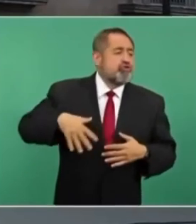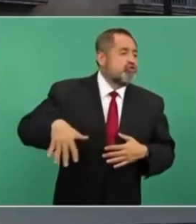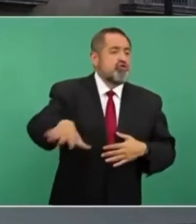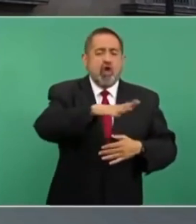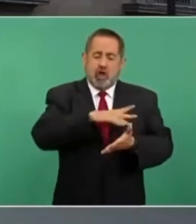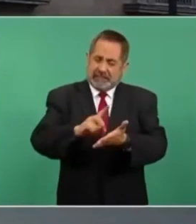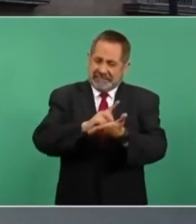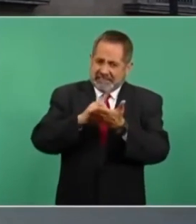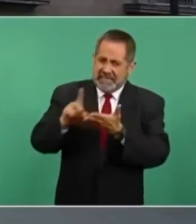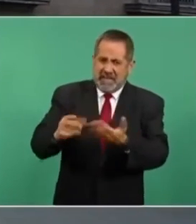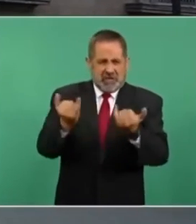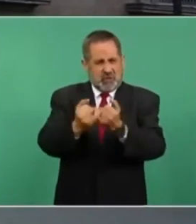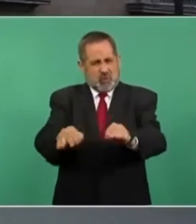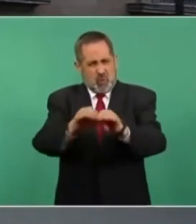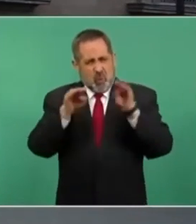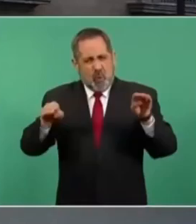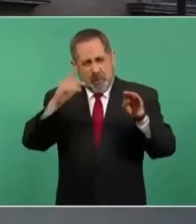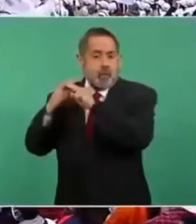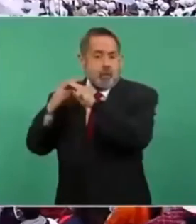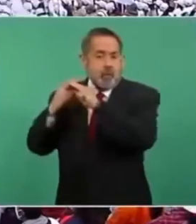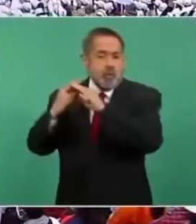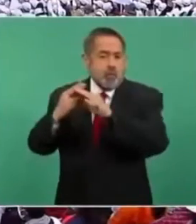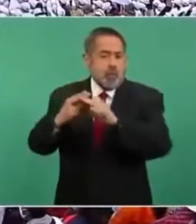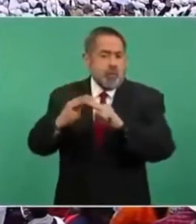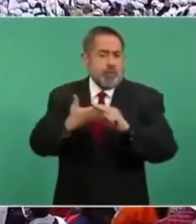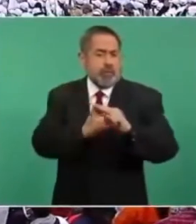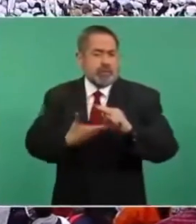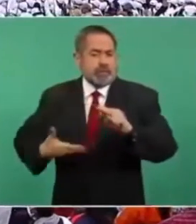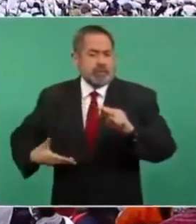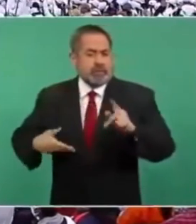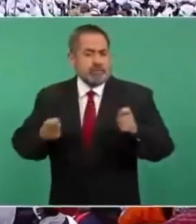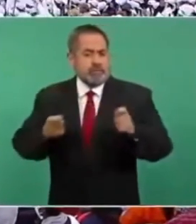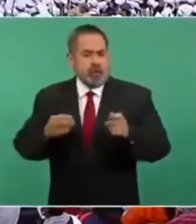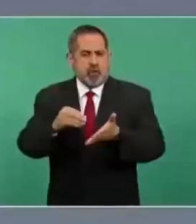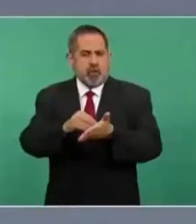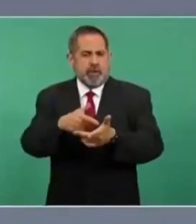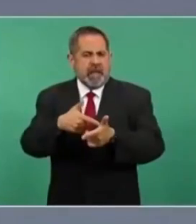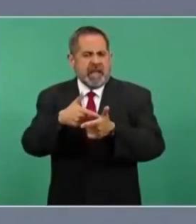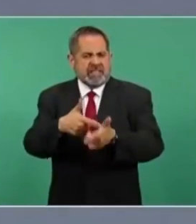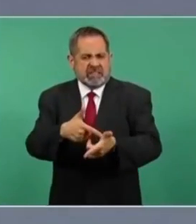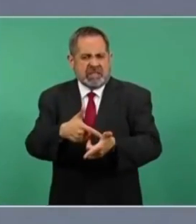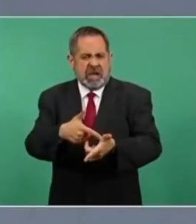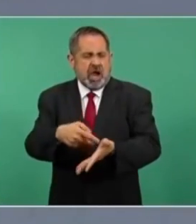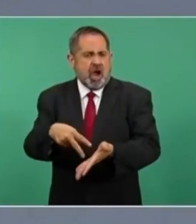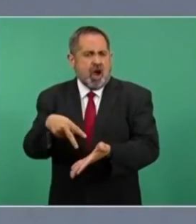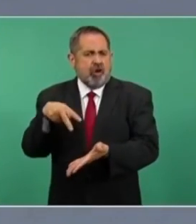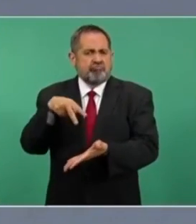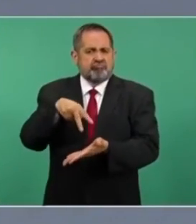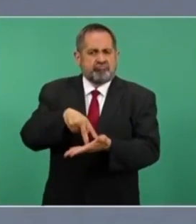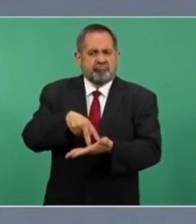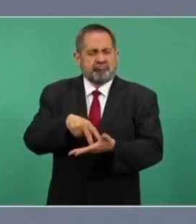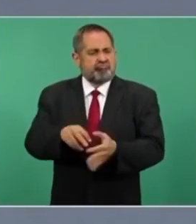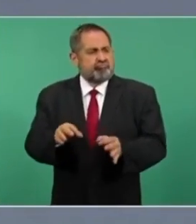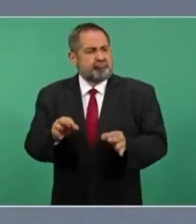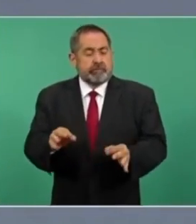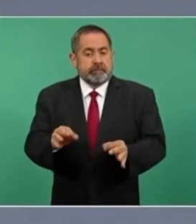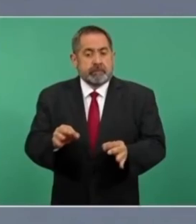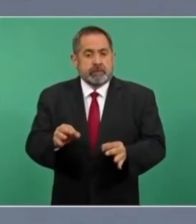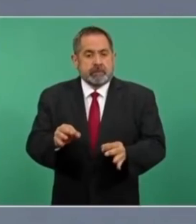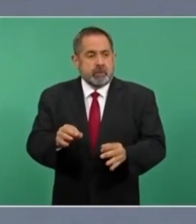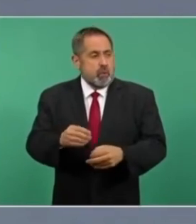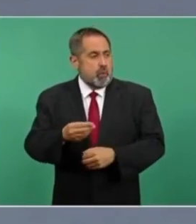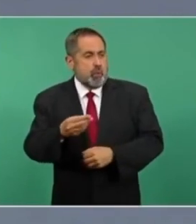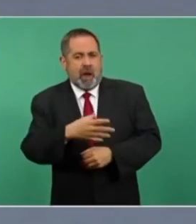Federal señaló que desconoce la cifra de personas que asistieron a su tercer informe de gobierno. Sin embargo, expresó estar conmovido de que la gente